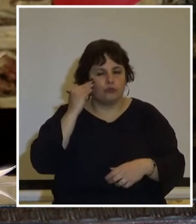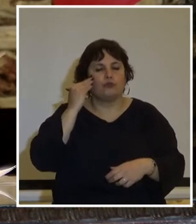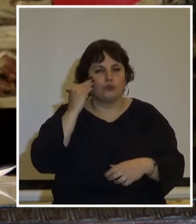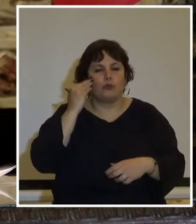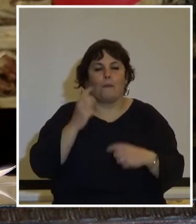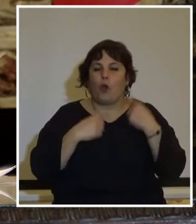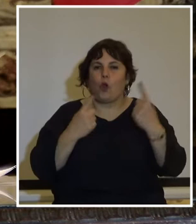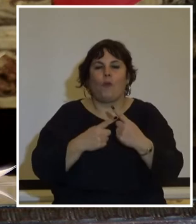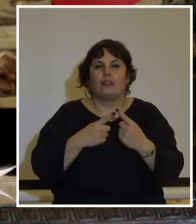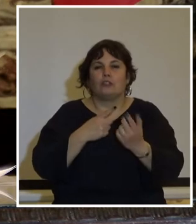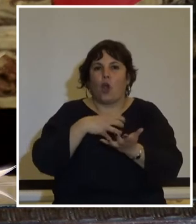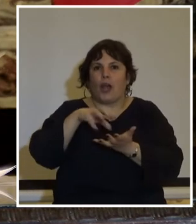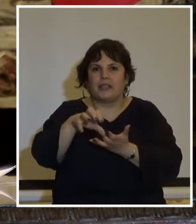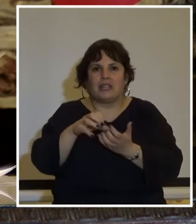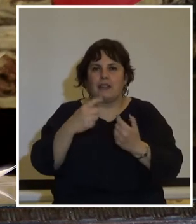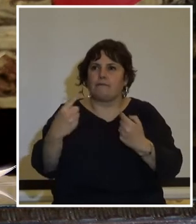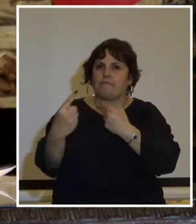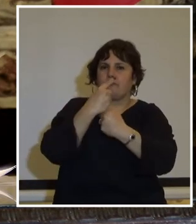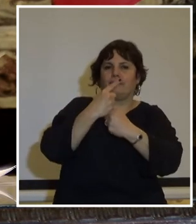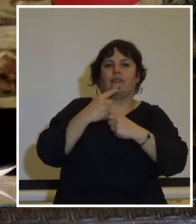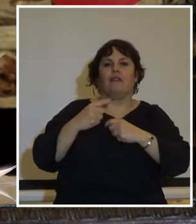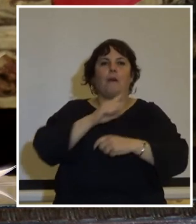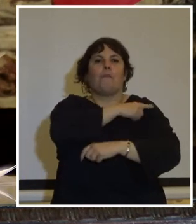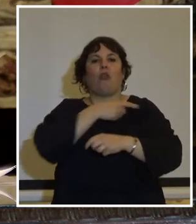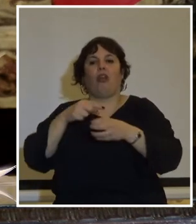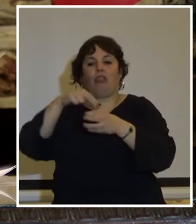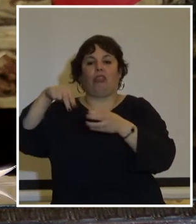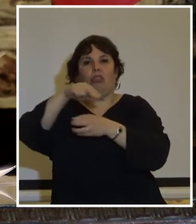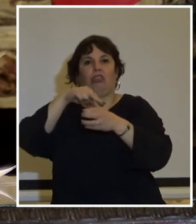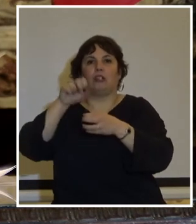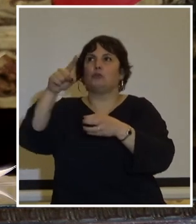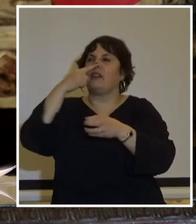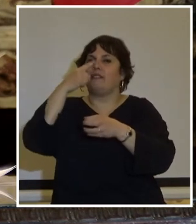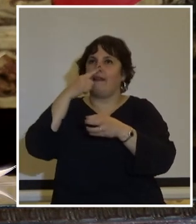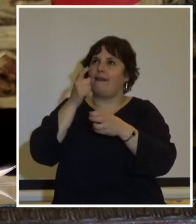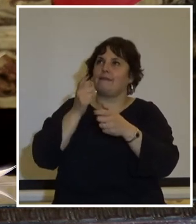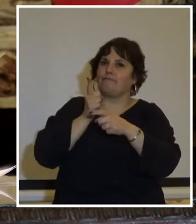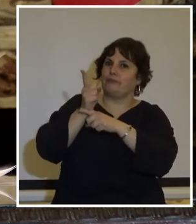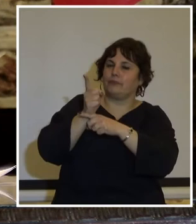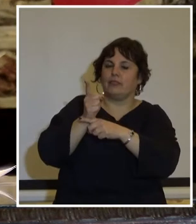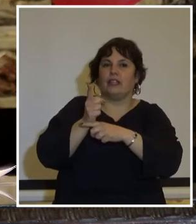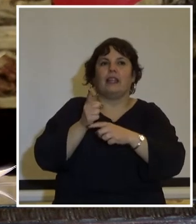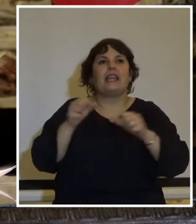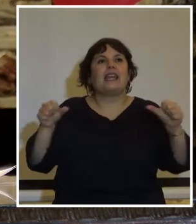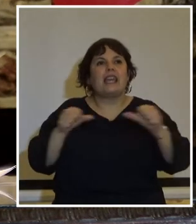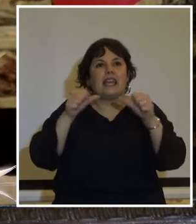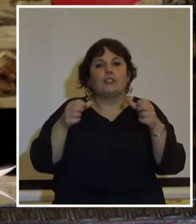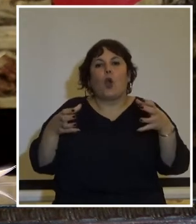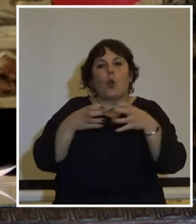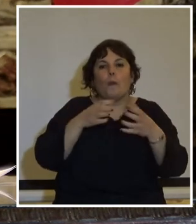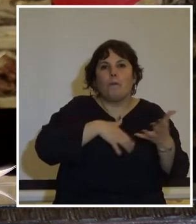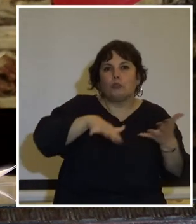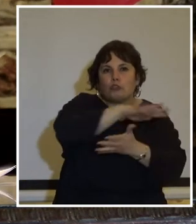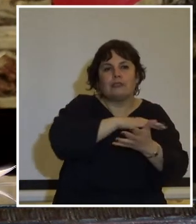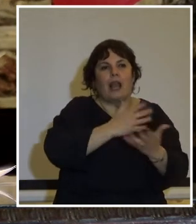ninguna nuestro continente el embate de la oligarquía aferrada a sus más espurios intereses lo hizo rodeada por los movimientos sociales